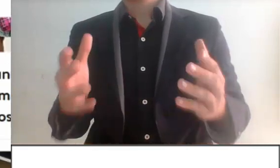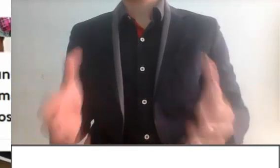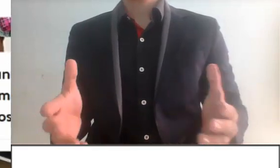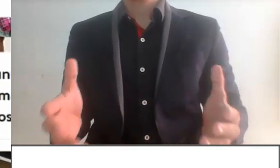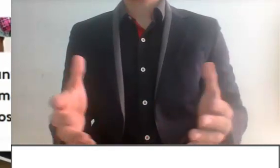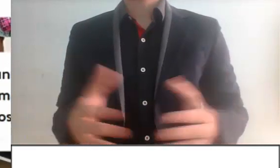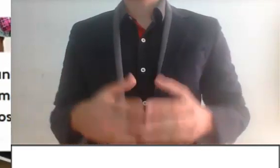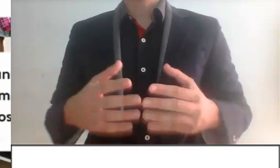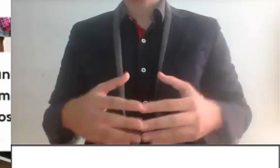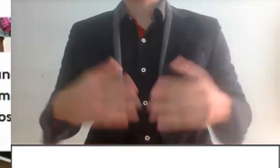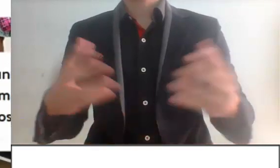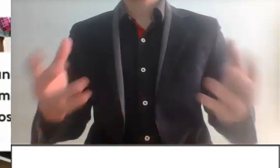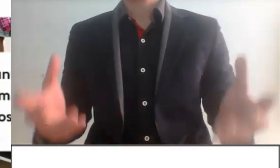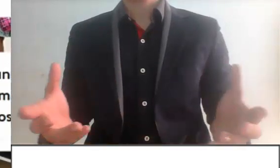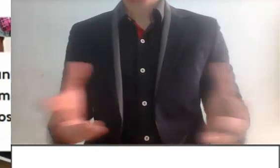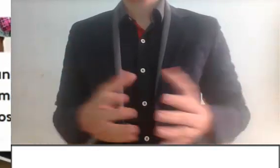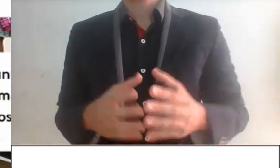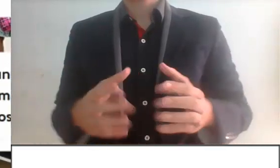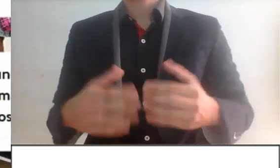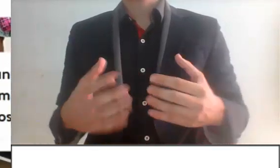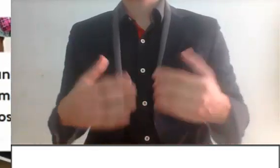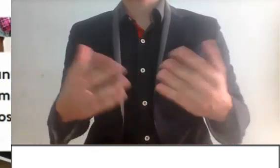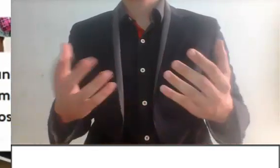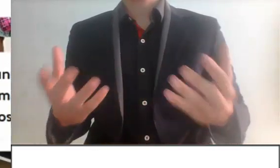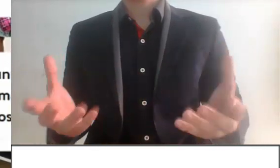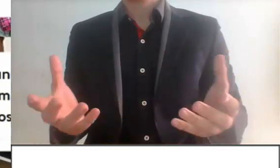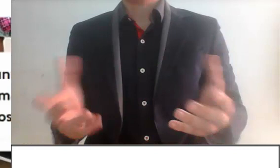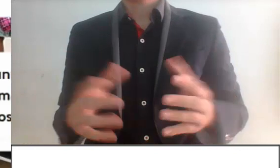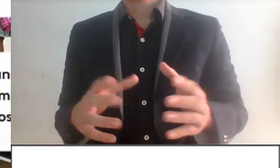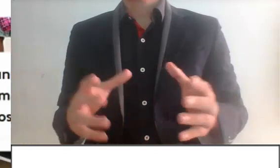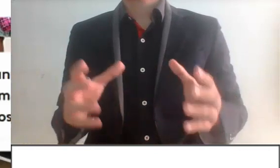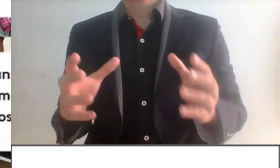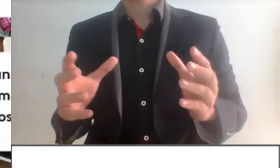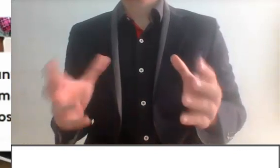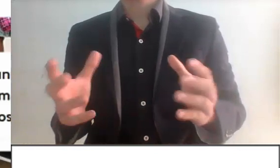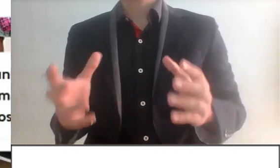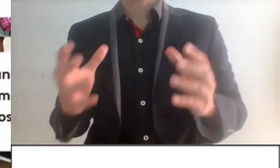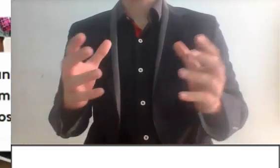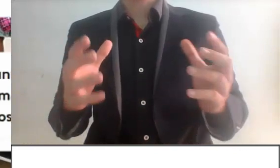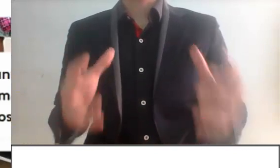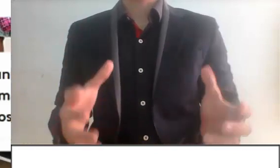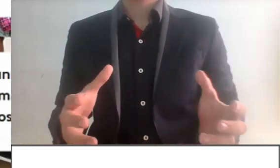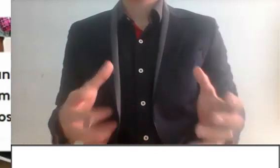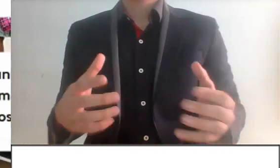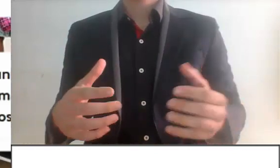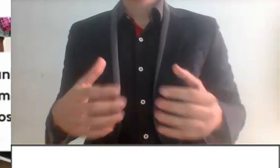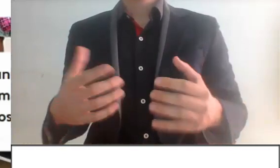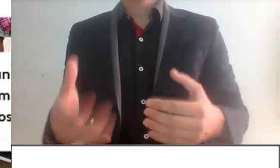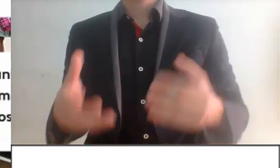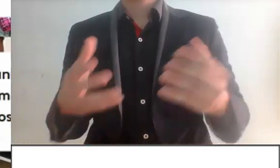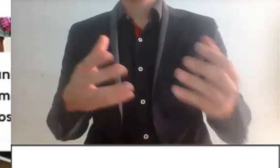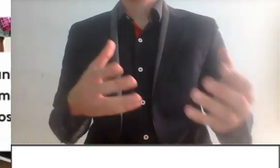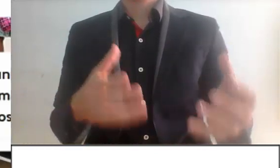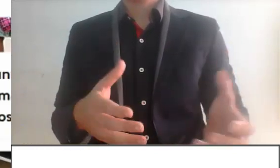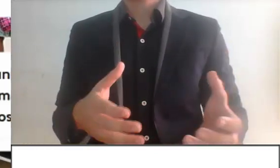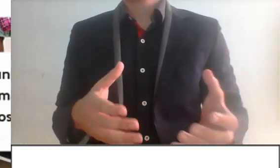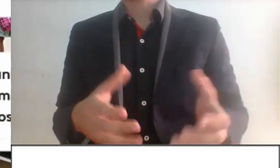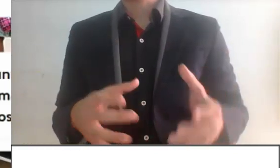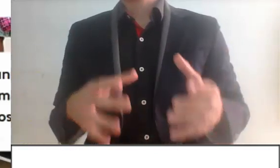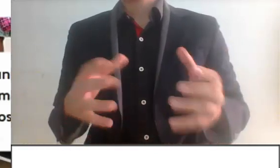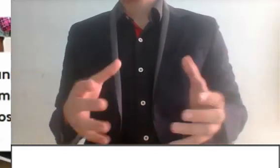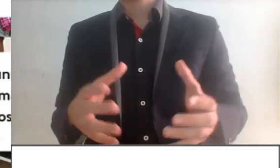¿Por qué hay que ser realistas? Sí, también los empresarios se encuentran en una situación vulnerable por el tema de COVID, porque no hay tanto consumo como existía